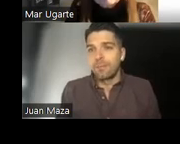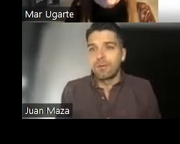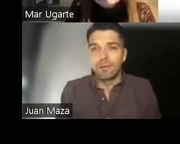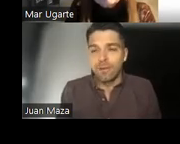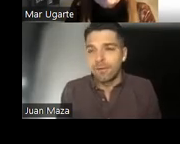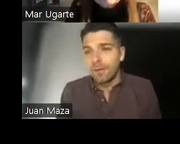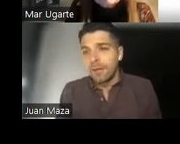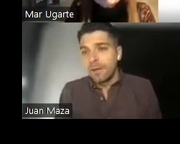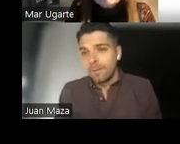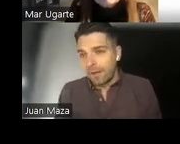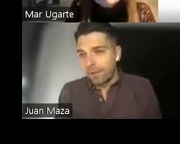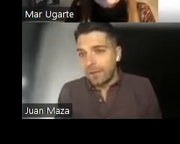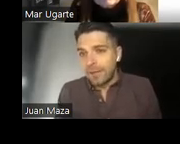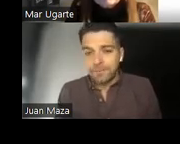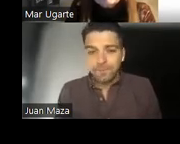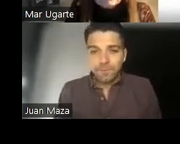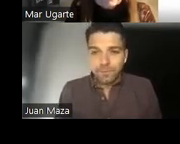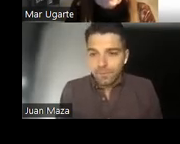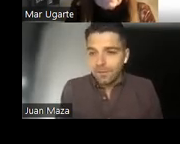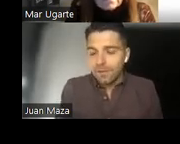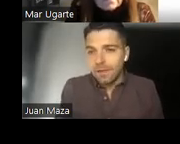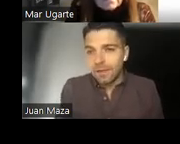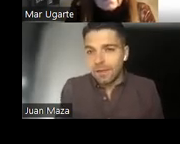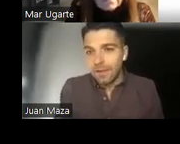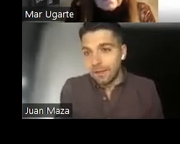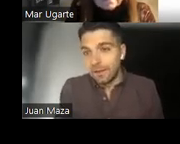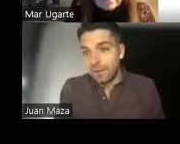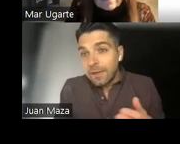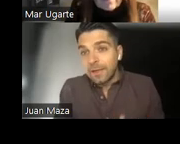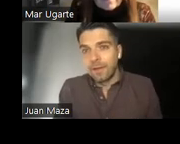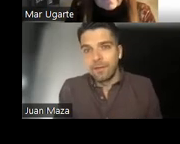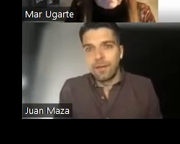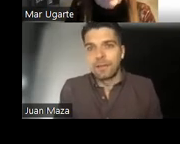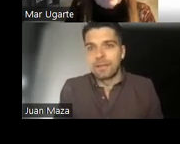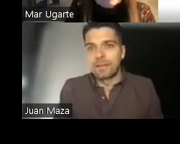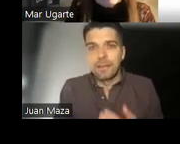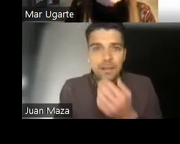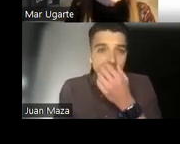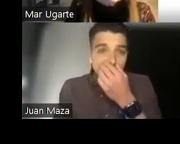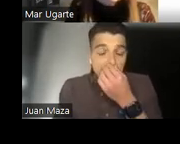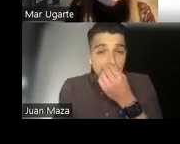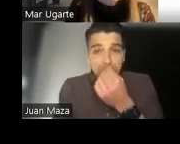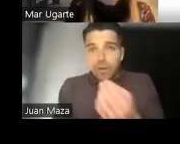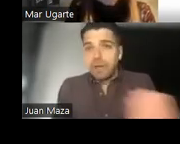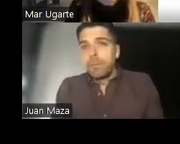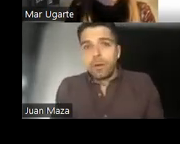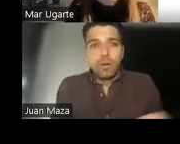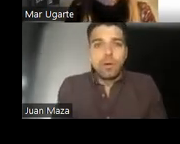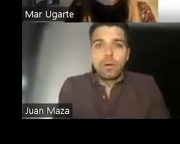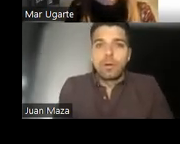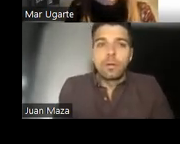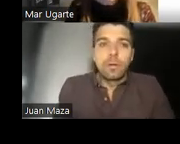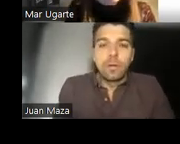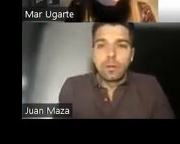Entonces entramos en una situación paradójica y cíclica difícil de tratar. Por ejemplo,